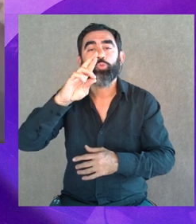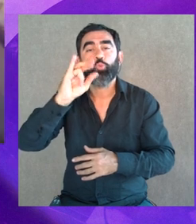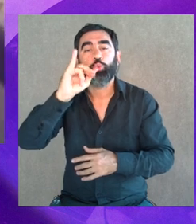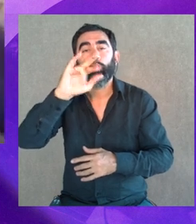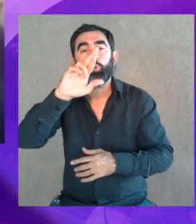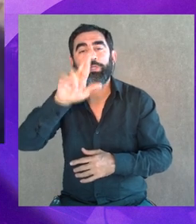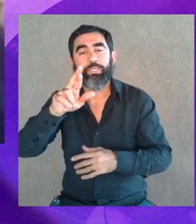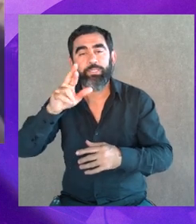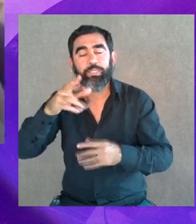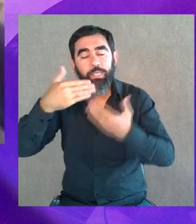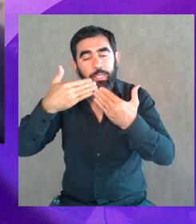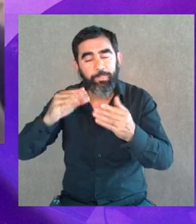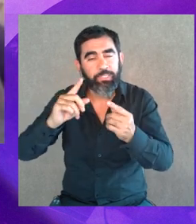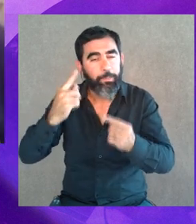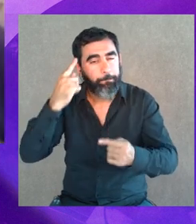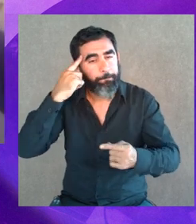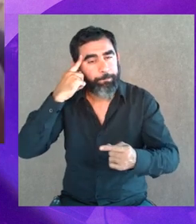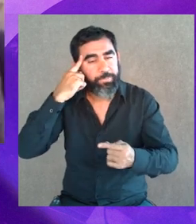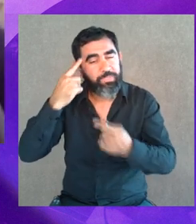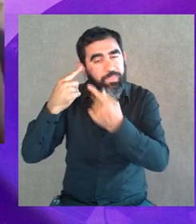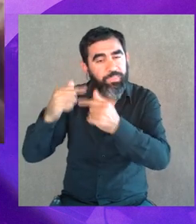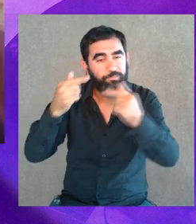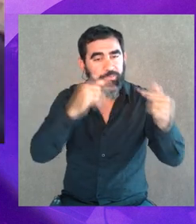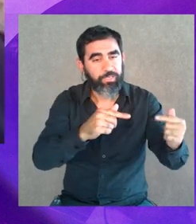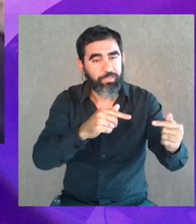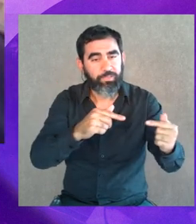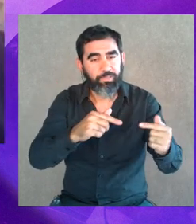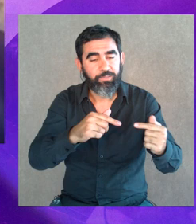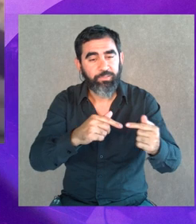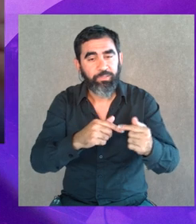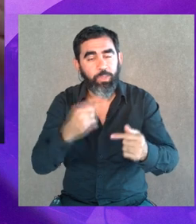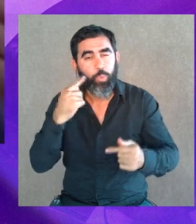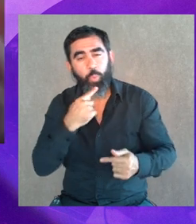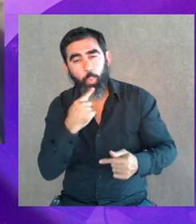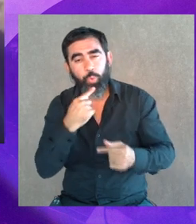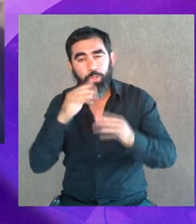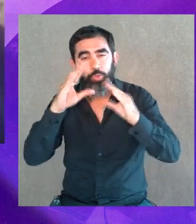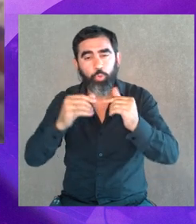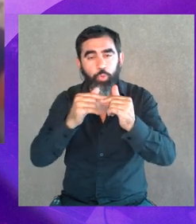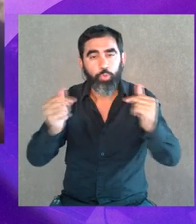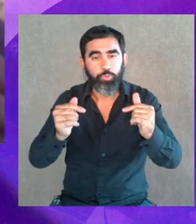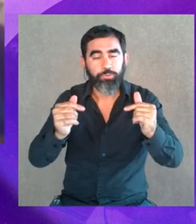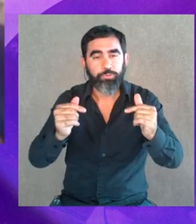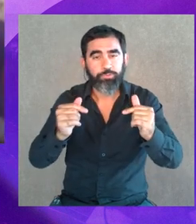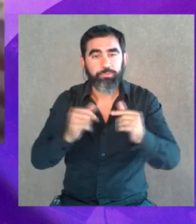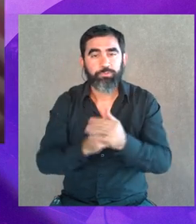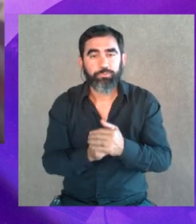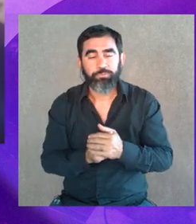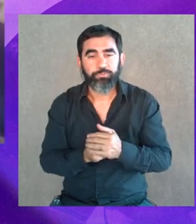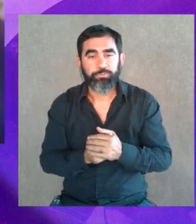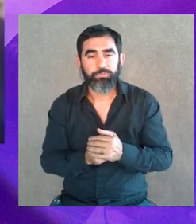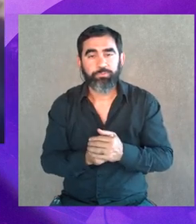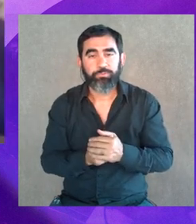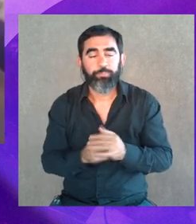cambiar, tratar de empezar a pensar distinto, tratar de cuestionarnos todo aquello que hemos